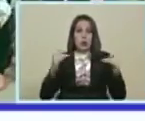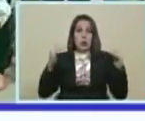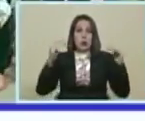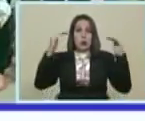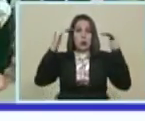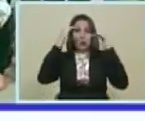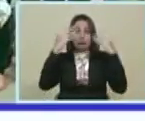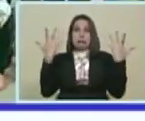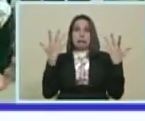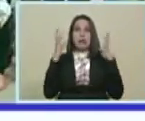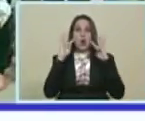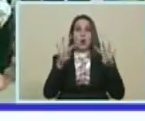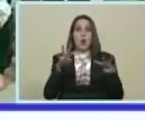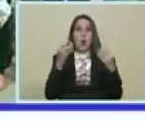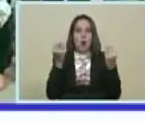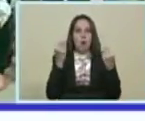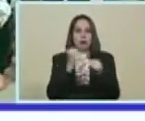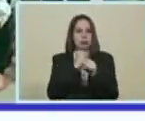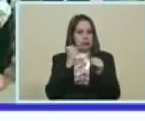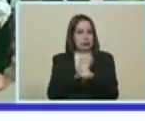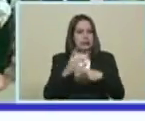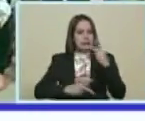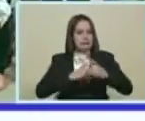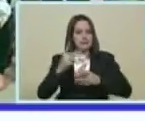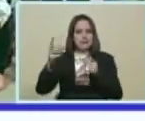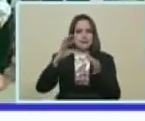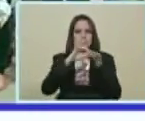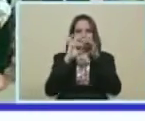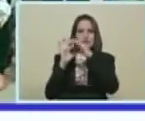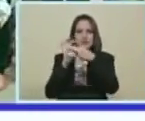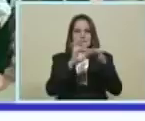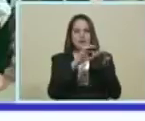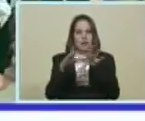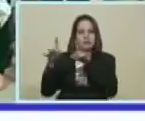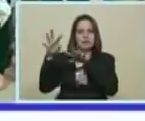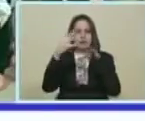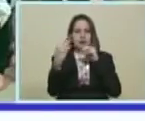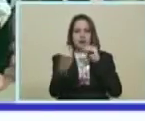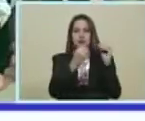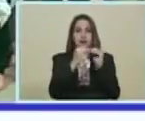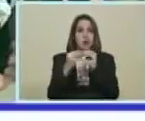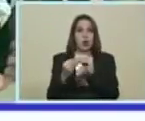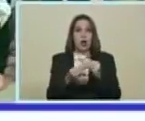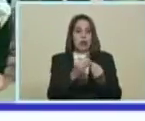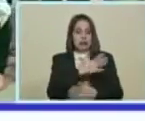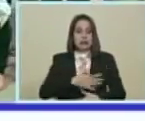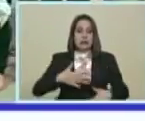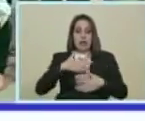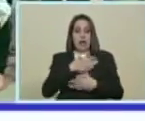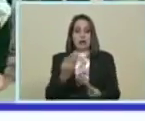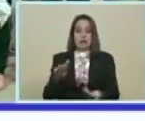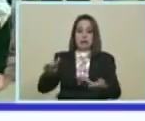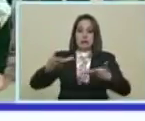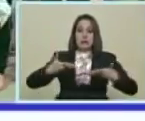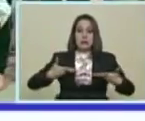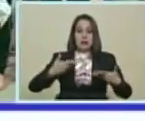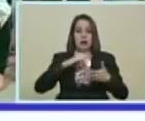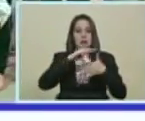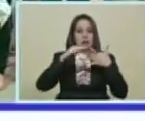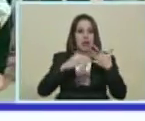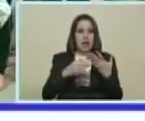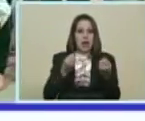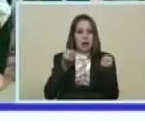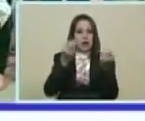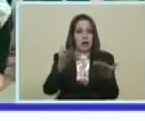Y entre todas Produciendo Y articulando Vamos satisfaciendo Las necesidades Materiales